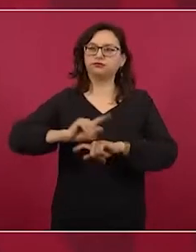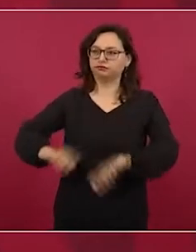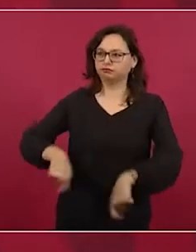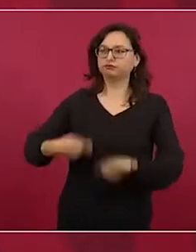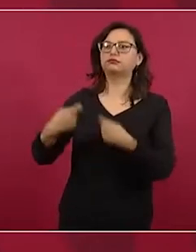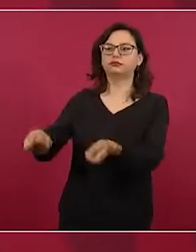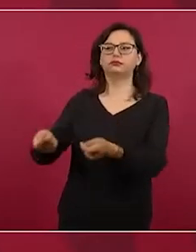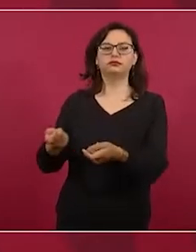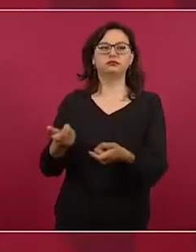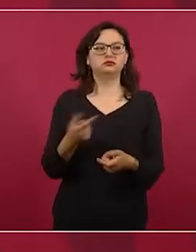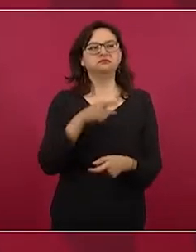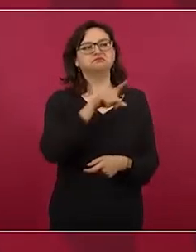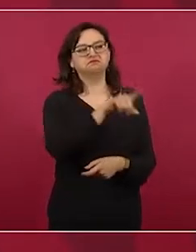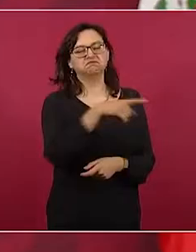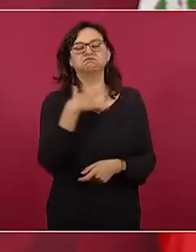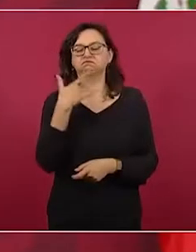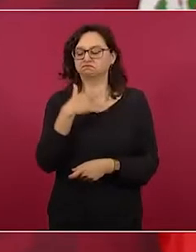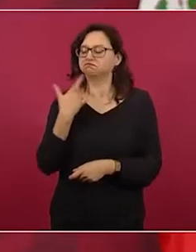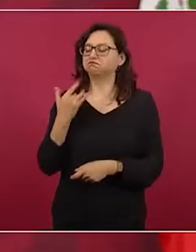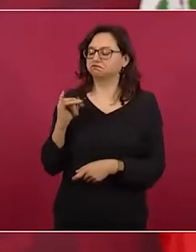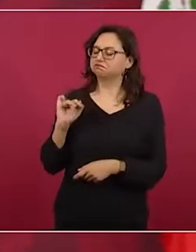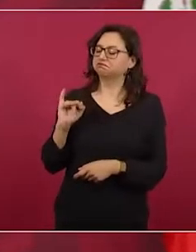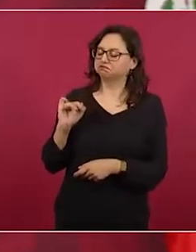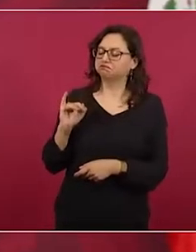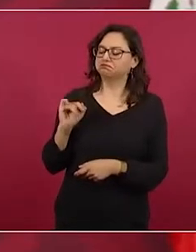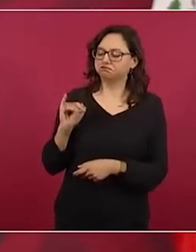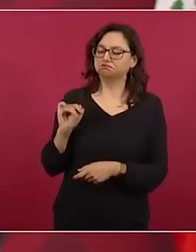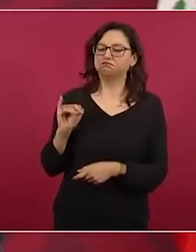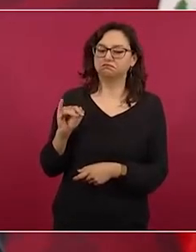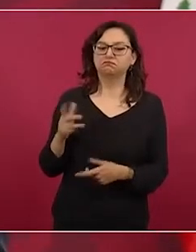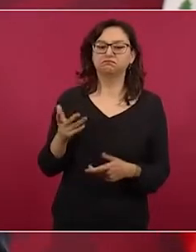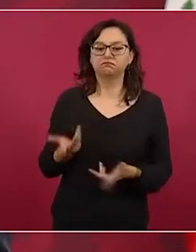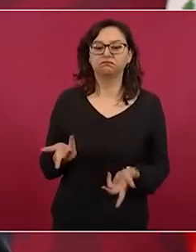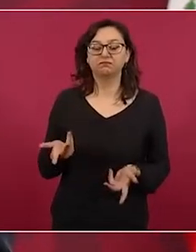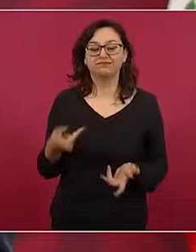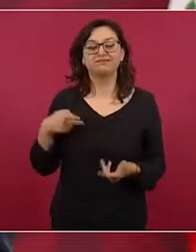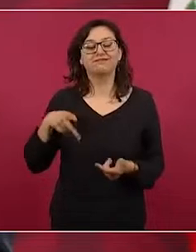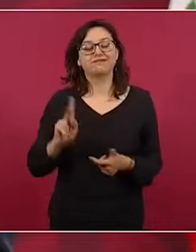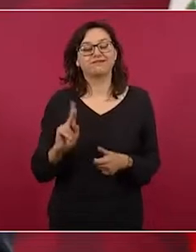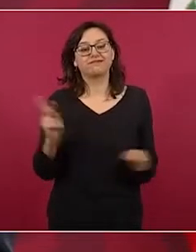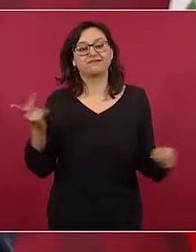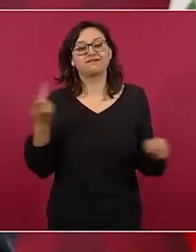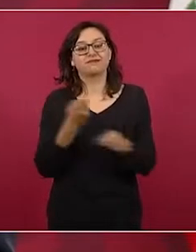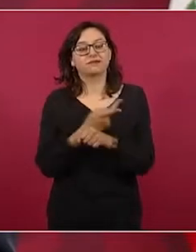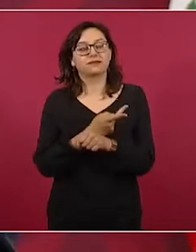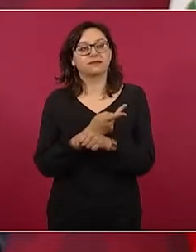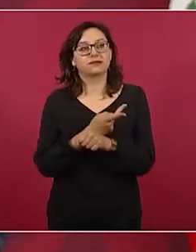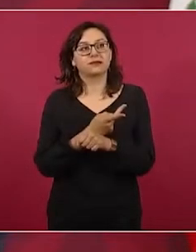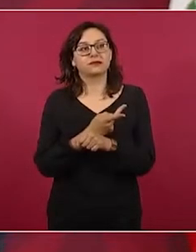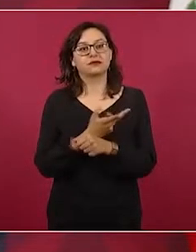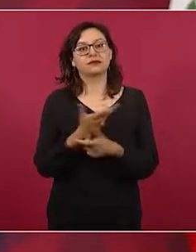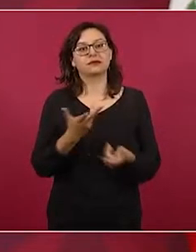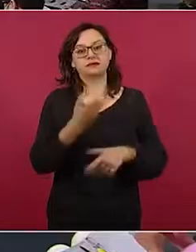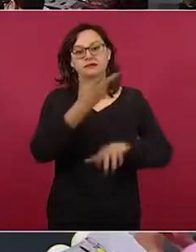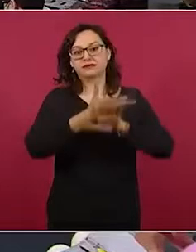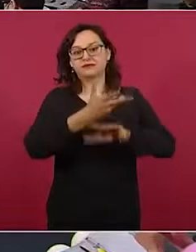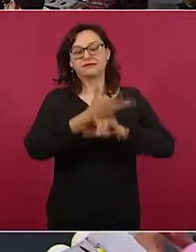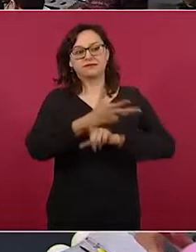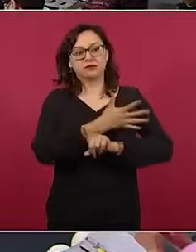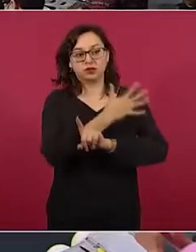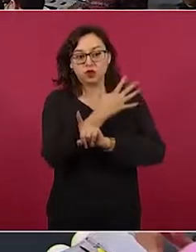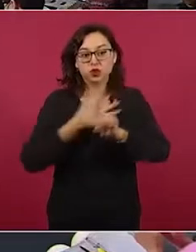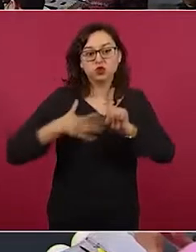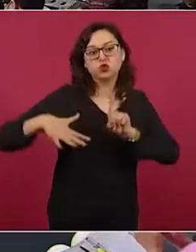en Estados Unidos, hace falta fuerza de